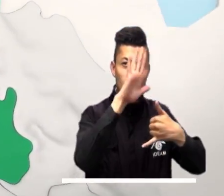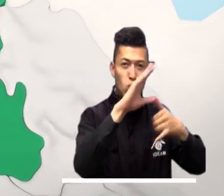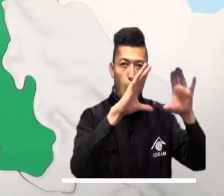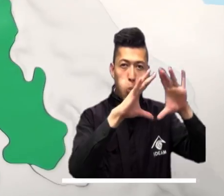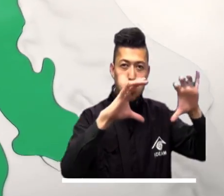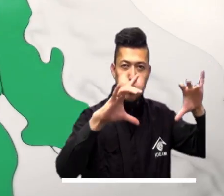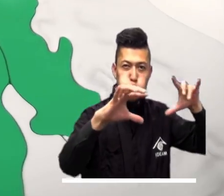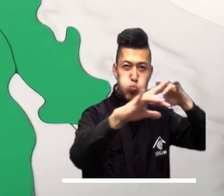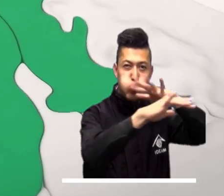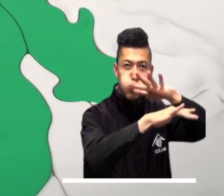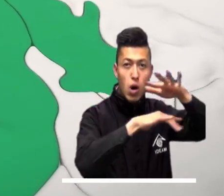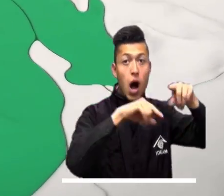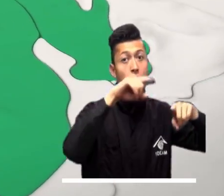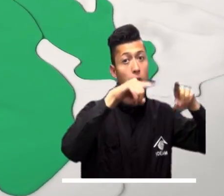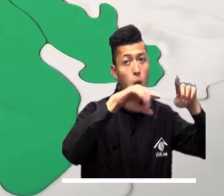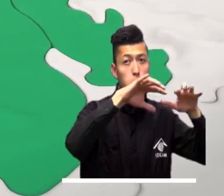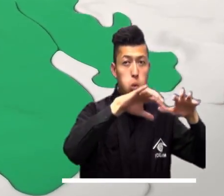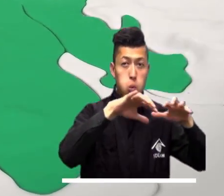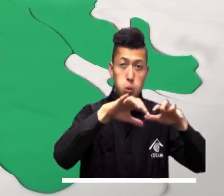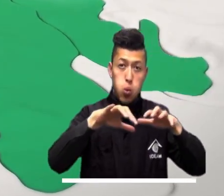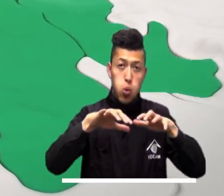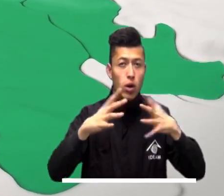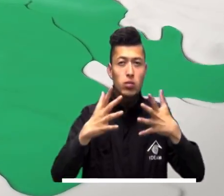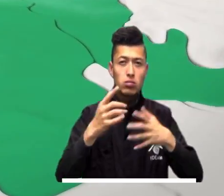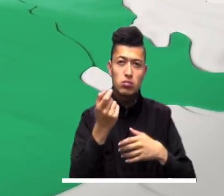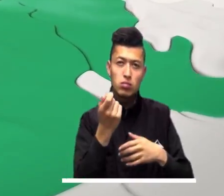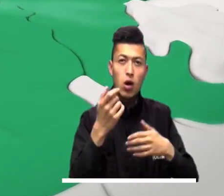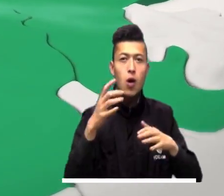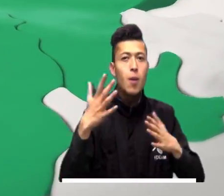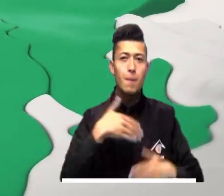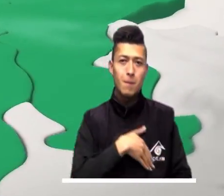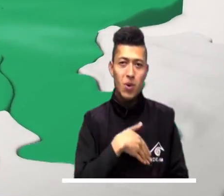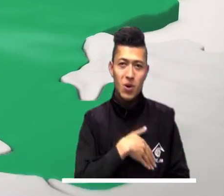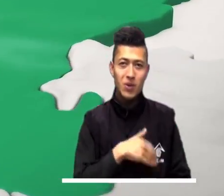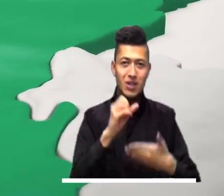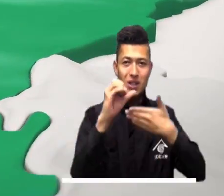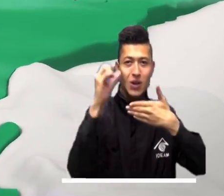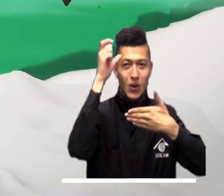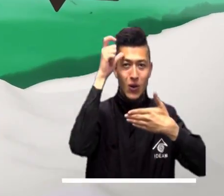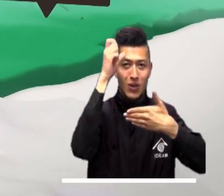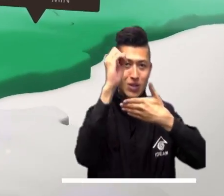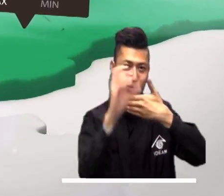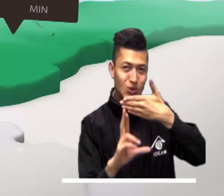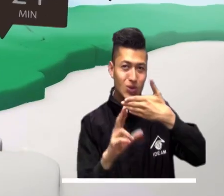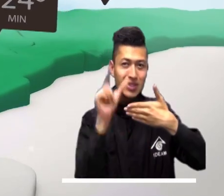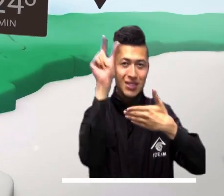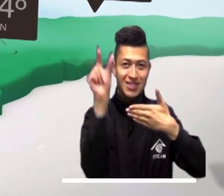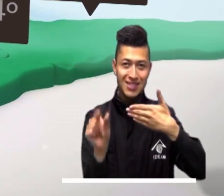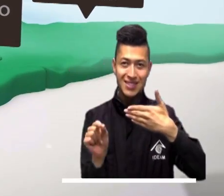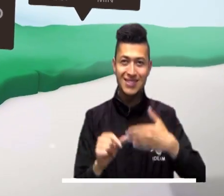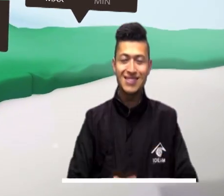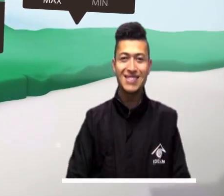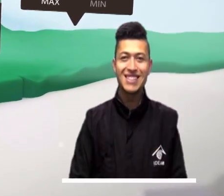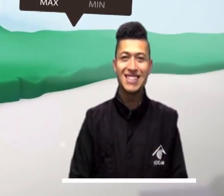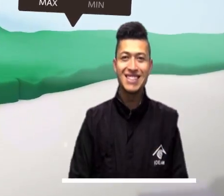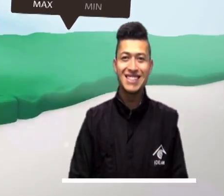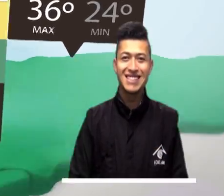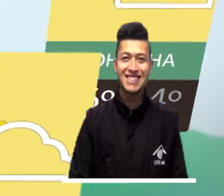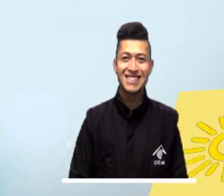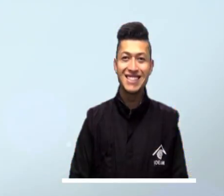prevén en la región Caribe. Sin embargo, lloviznas ocasionales podrían atravesar zonas de Bolívar, sur de Córdoba y César.